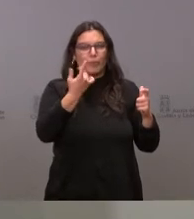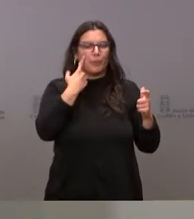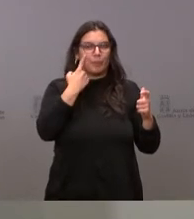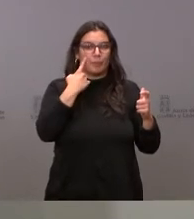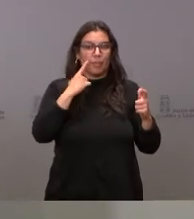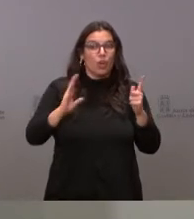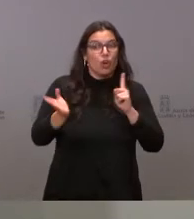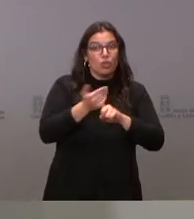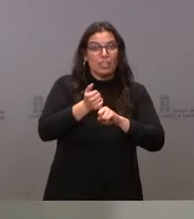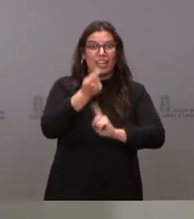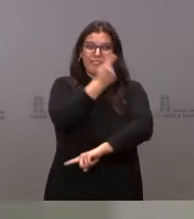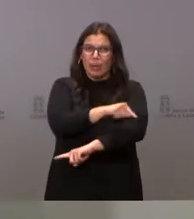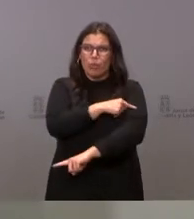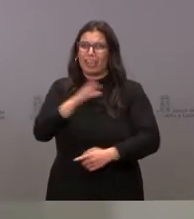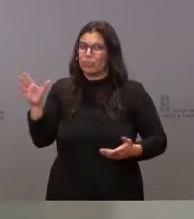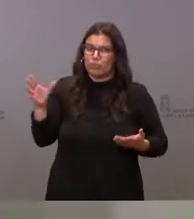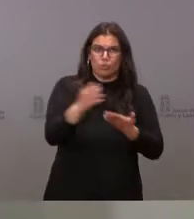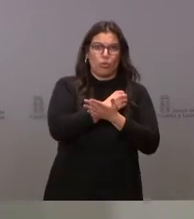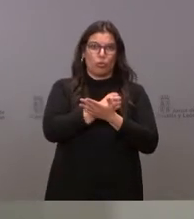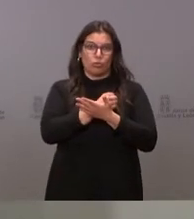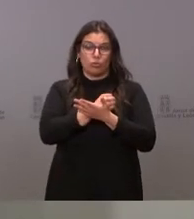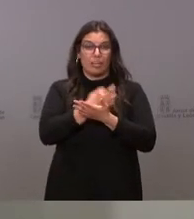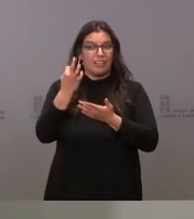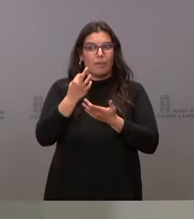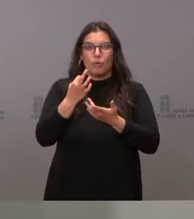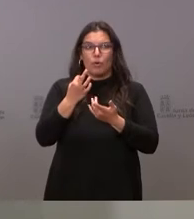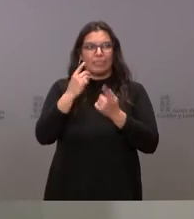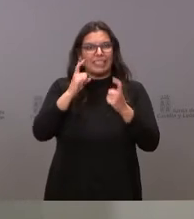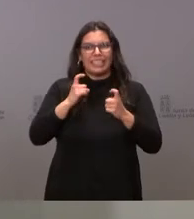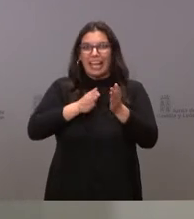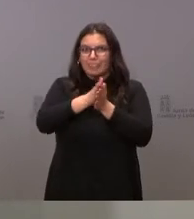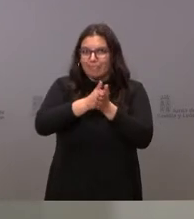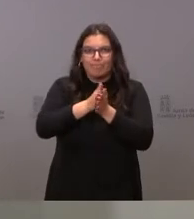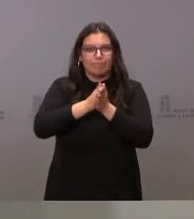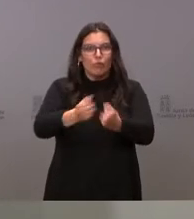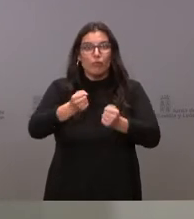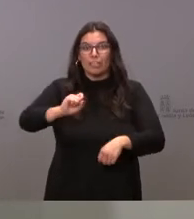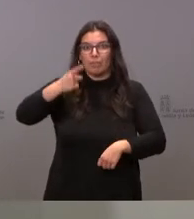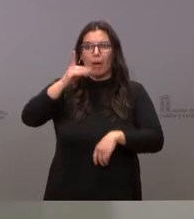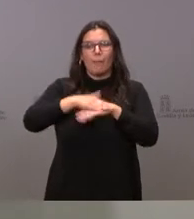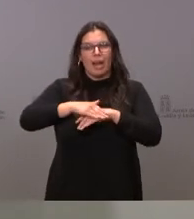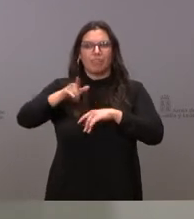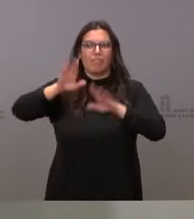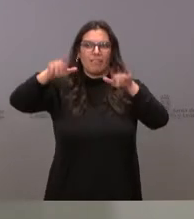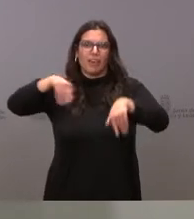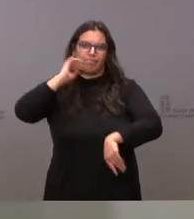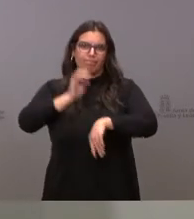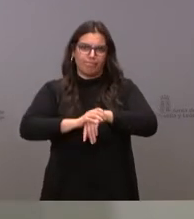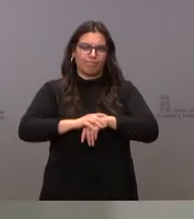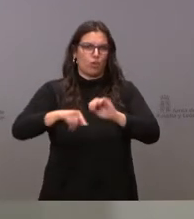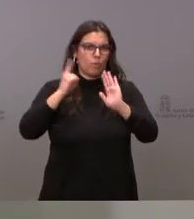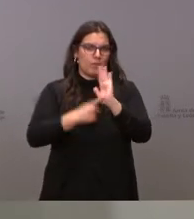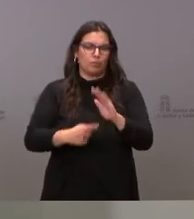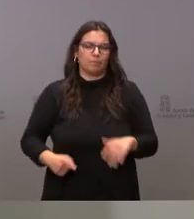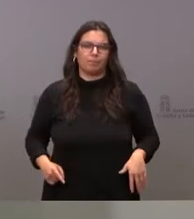conseguir que nuestra población se vacune y tenemos que buscar el estímulo más potente posible para conseguir que se complete la campaña